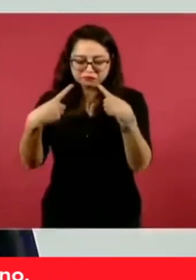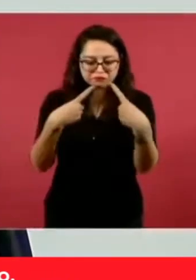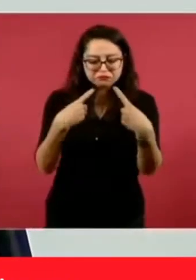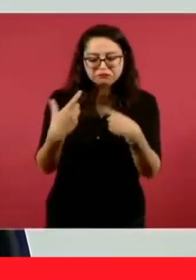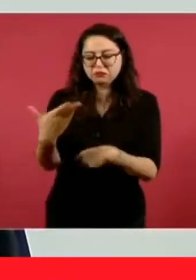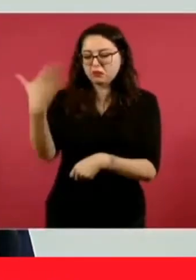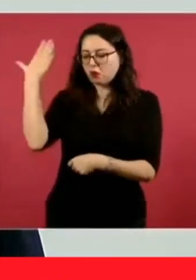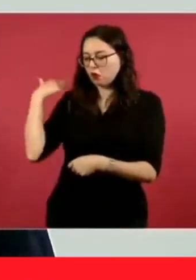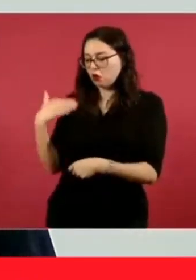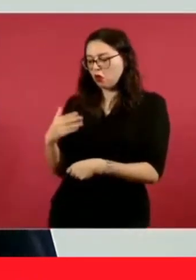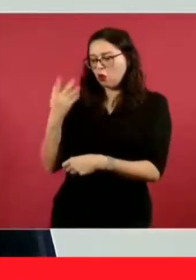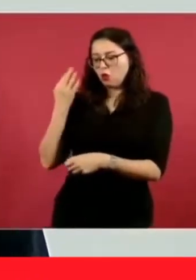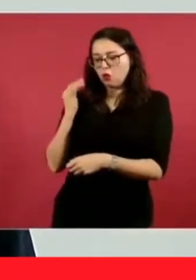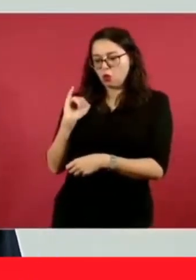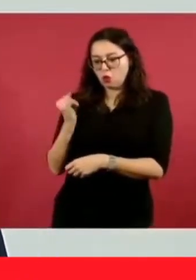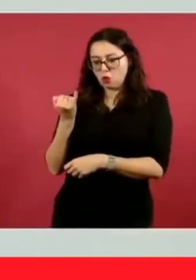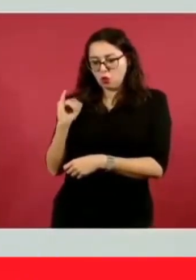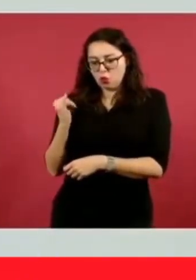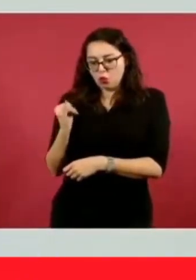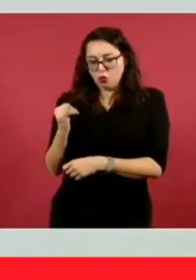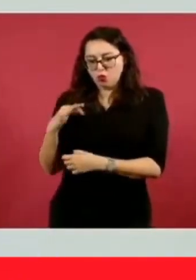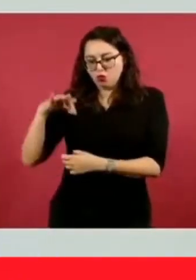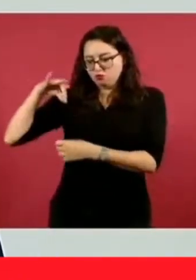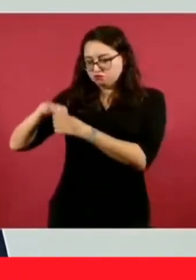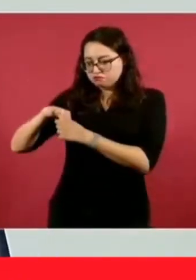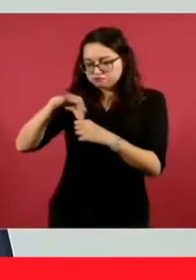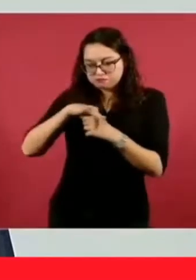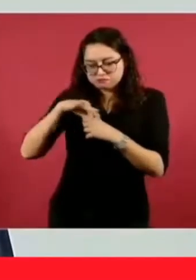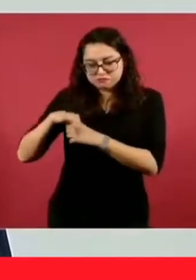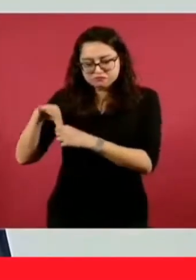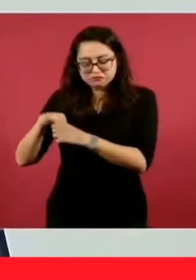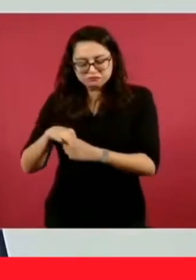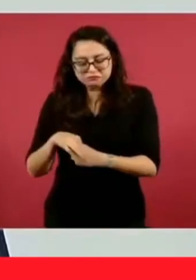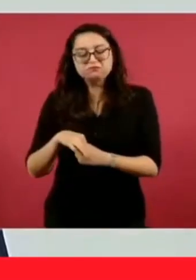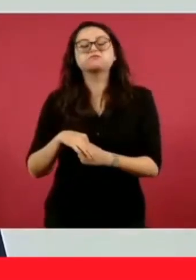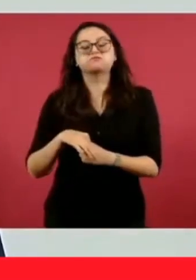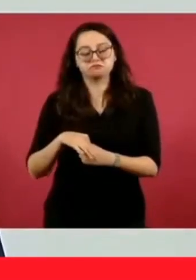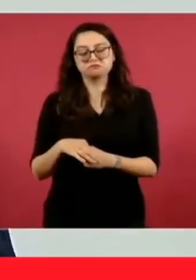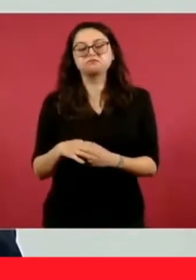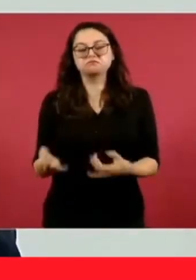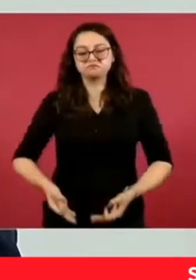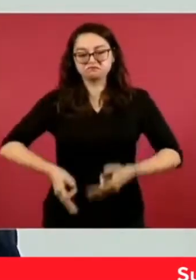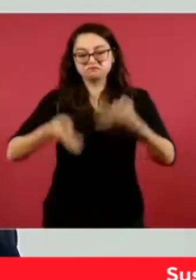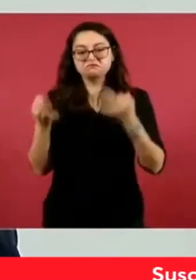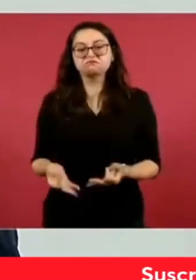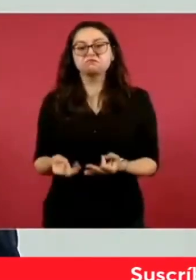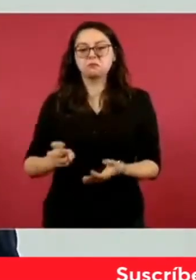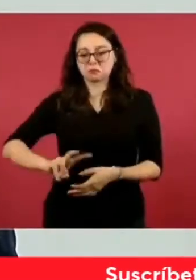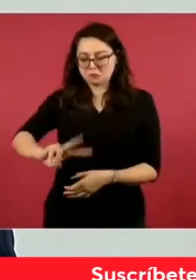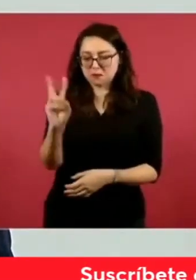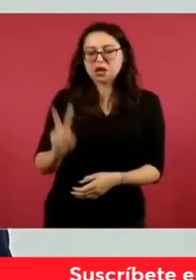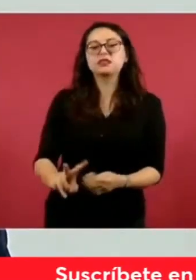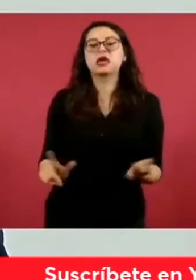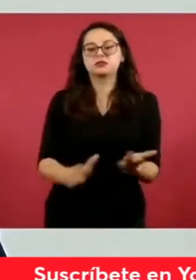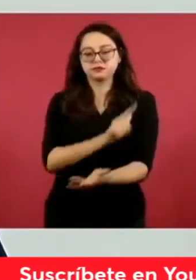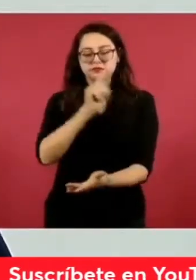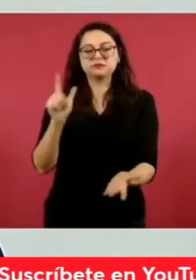elección presidencial de la jornada electoral celebrada el 2 de junio de 2024.